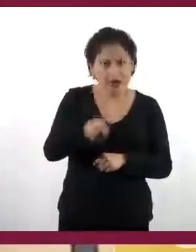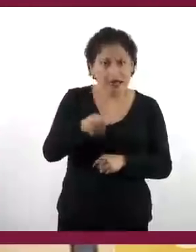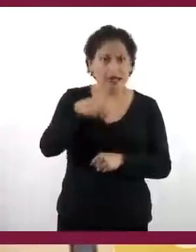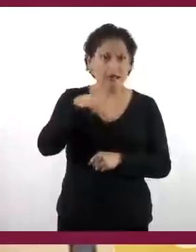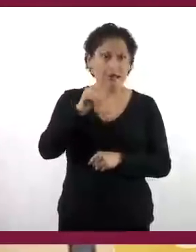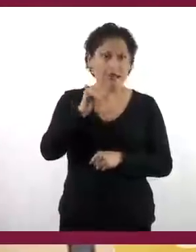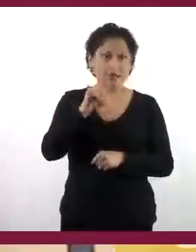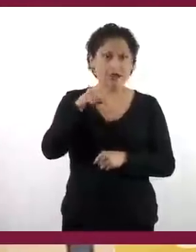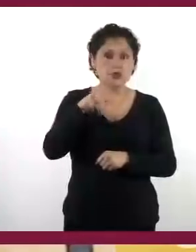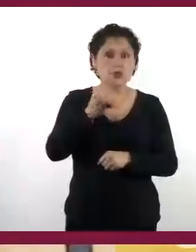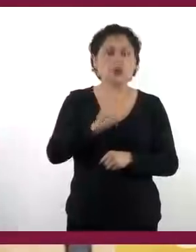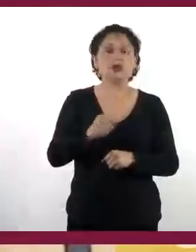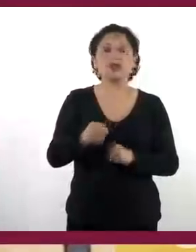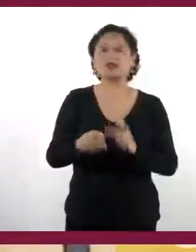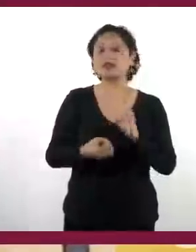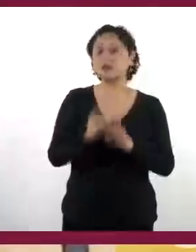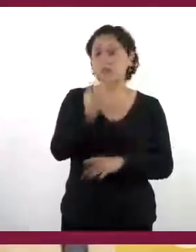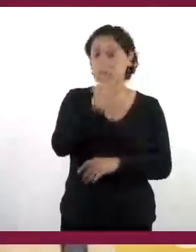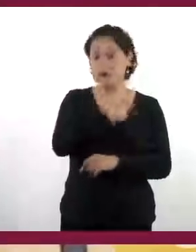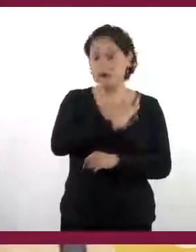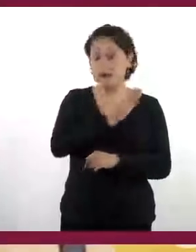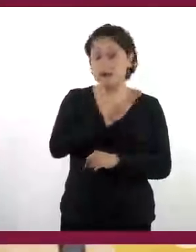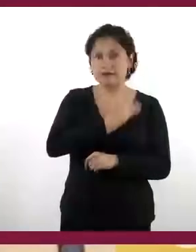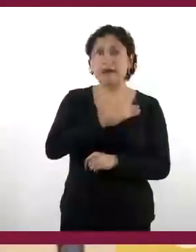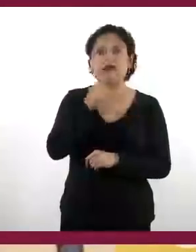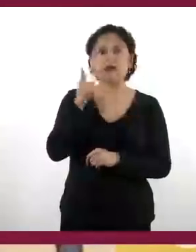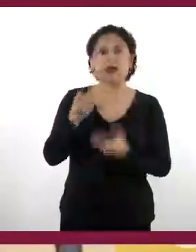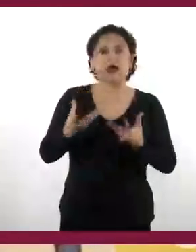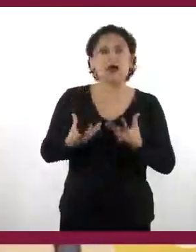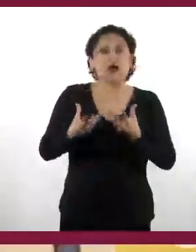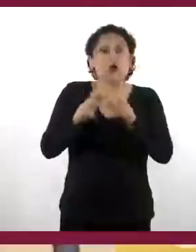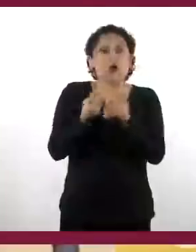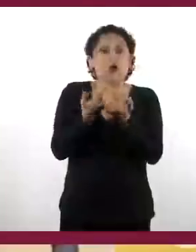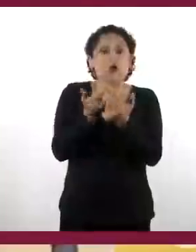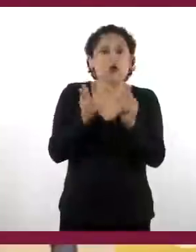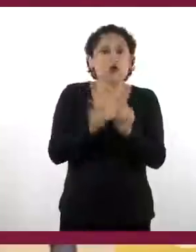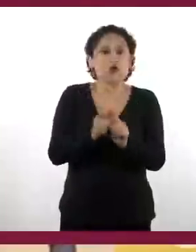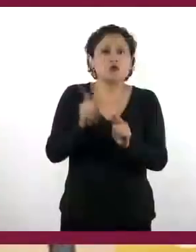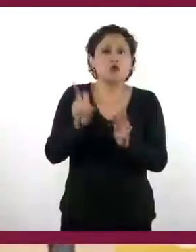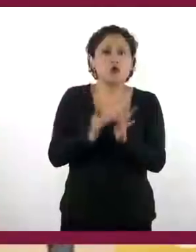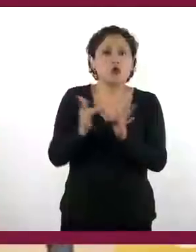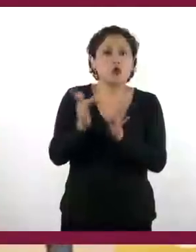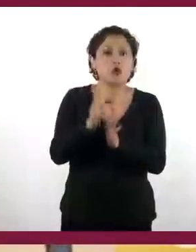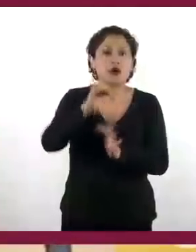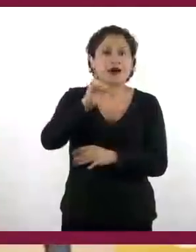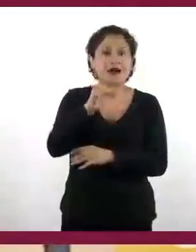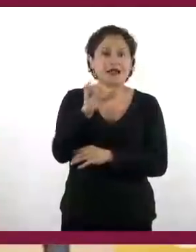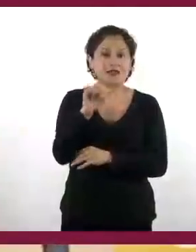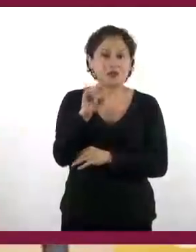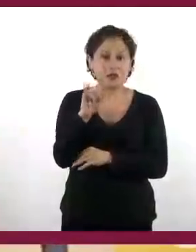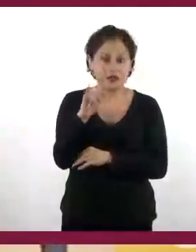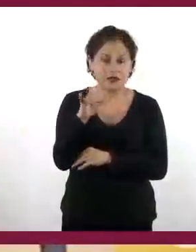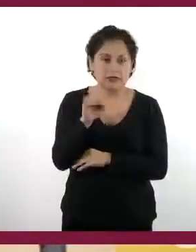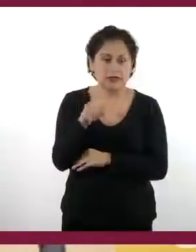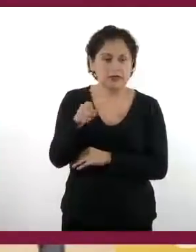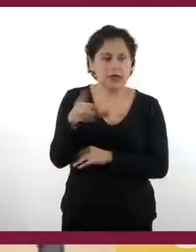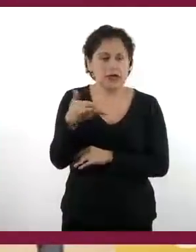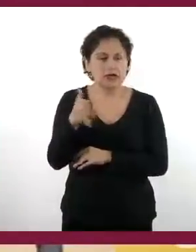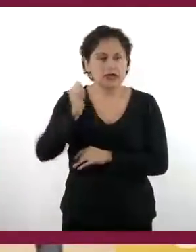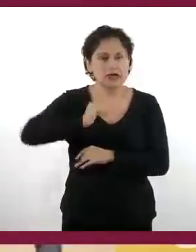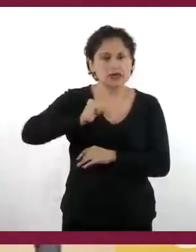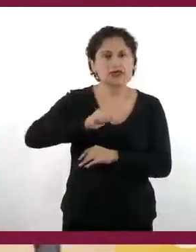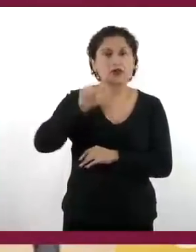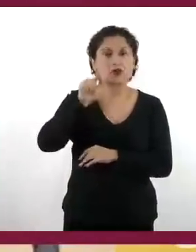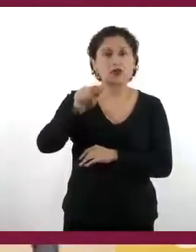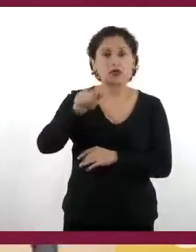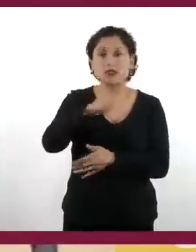novohispanas, fueron un diseño particular de la Compañía de Jesús, de los jesuitas, que arrancan a principios del siglo XVII, sobre todo en la zona